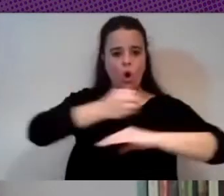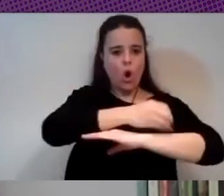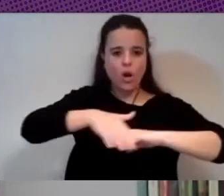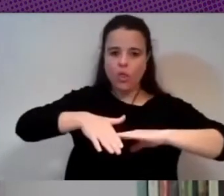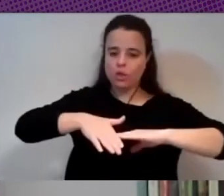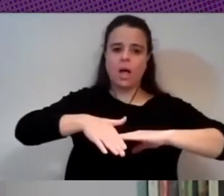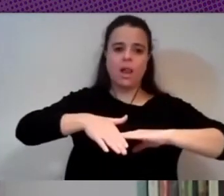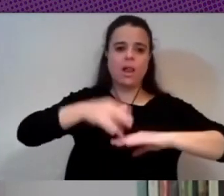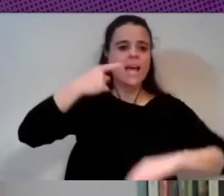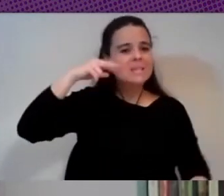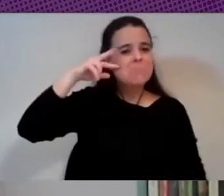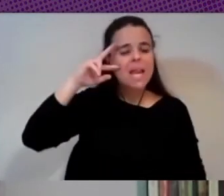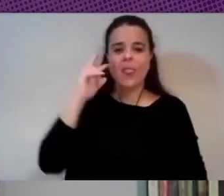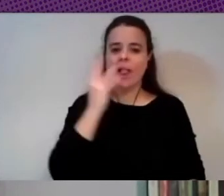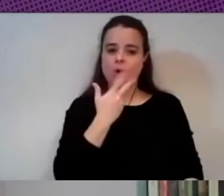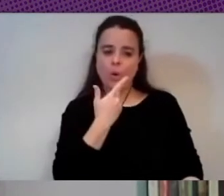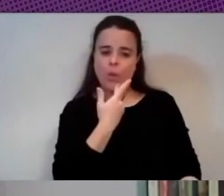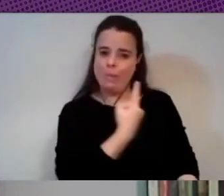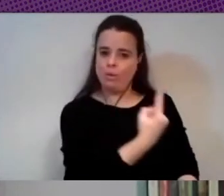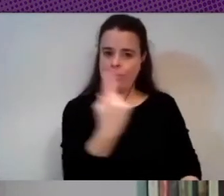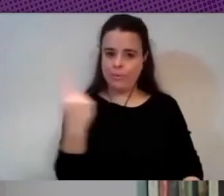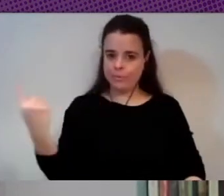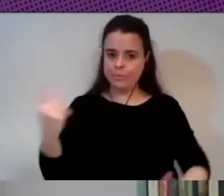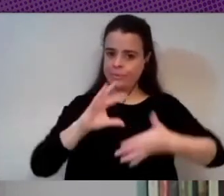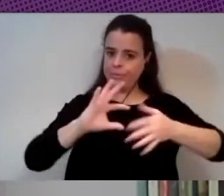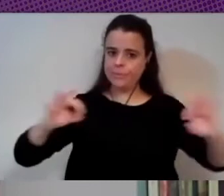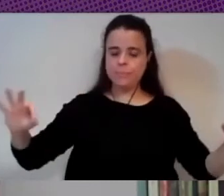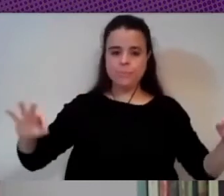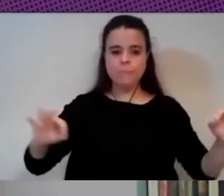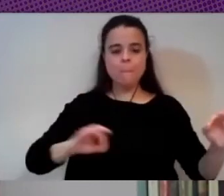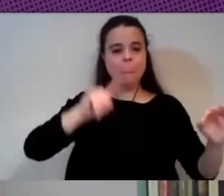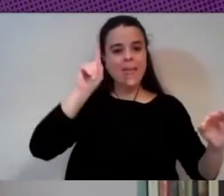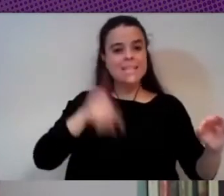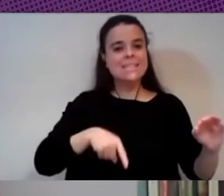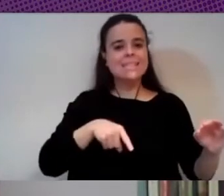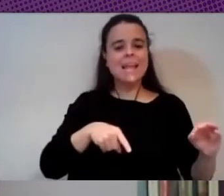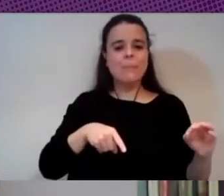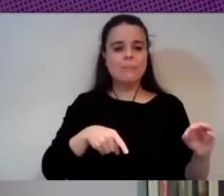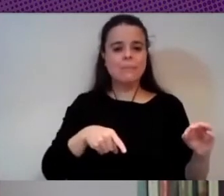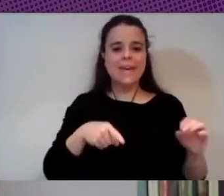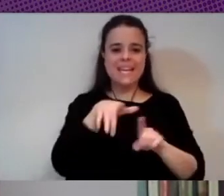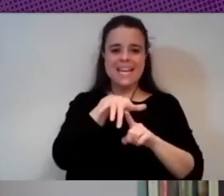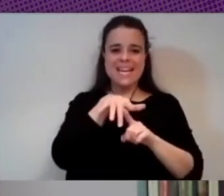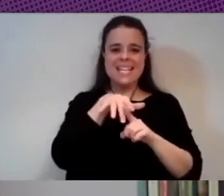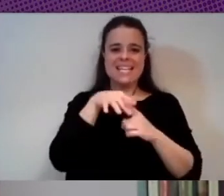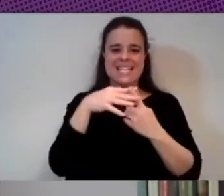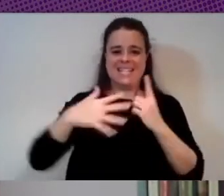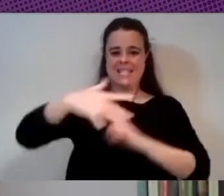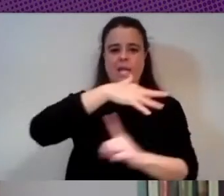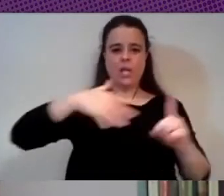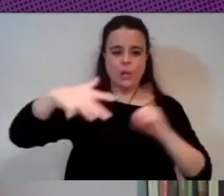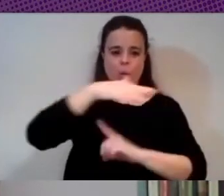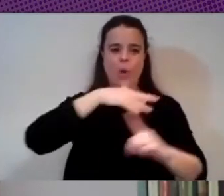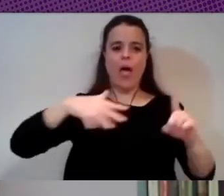y es una pedagogía situada porque se orientan las necesidades locales particulares de cada